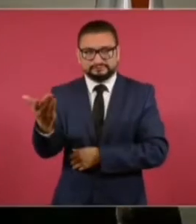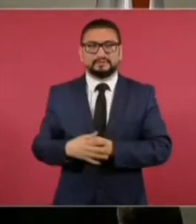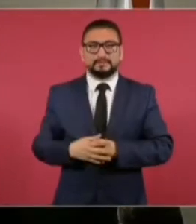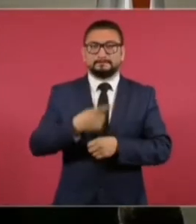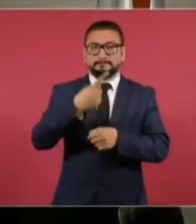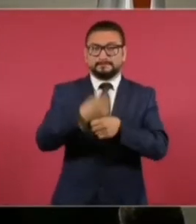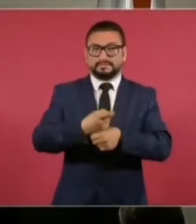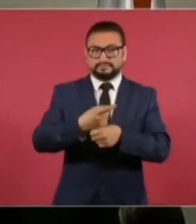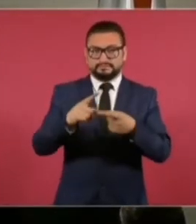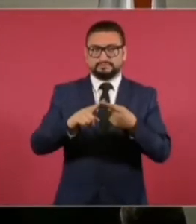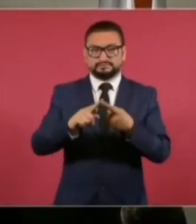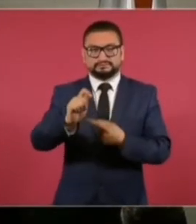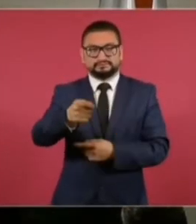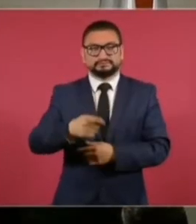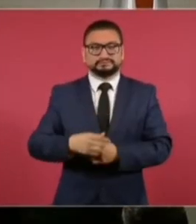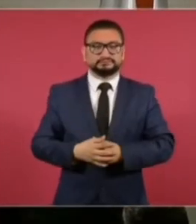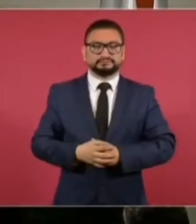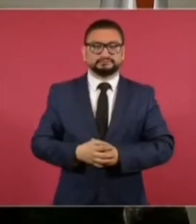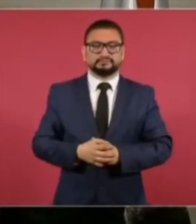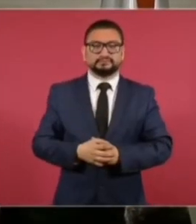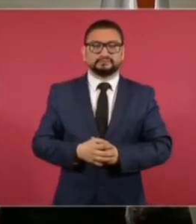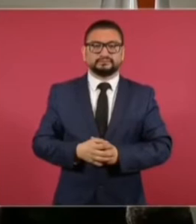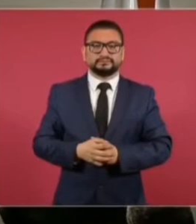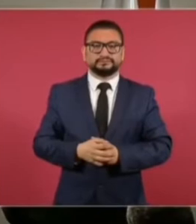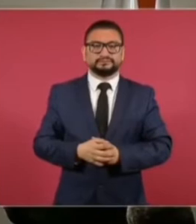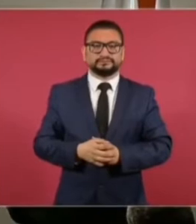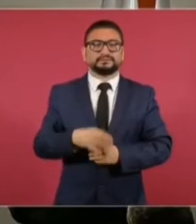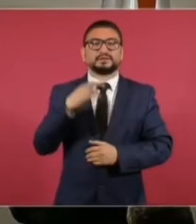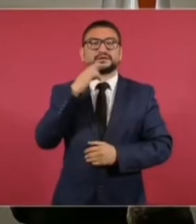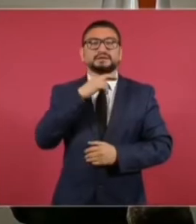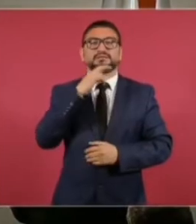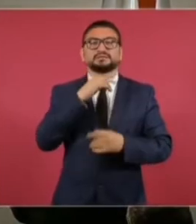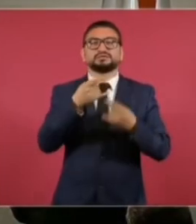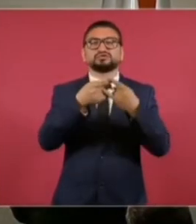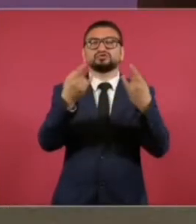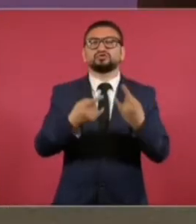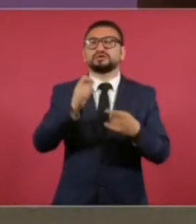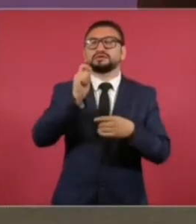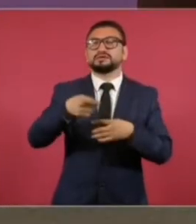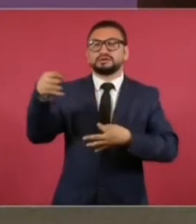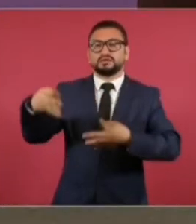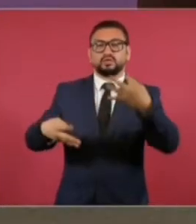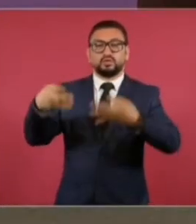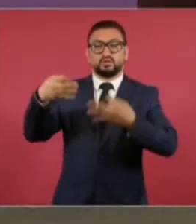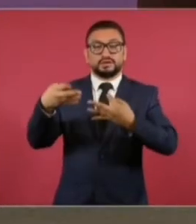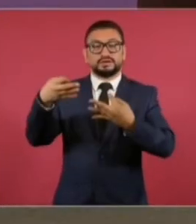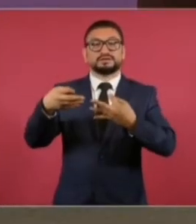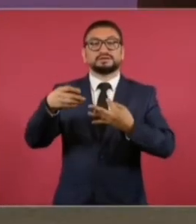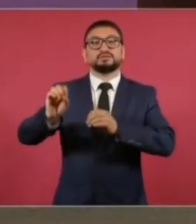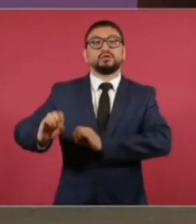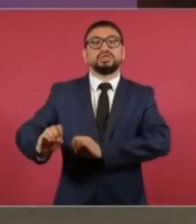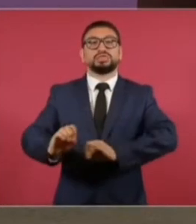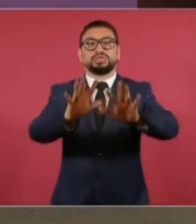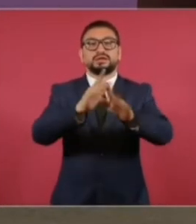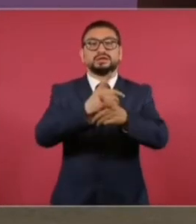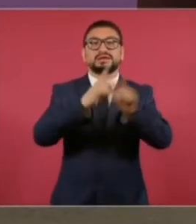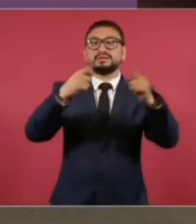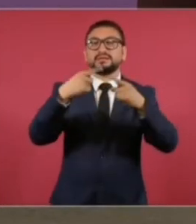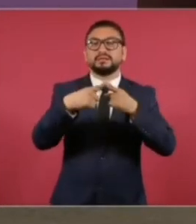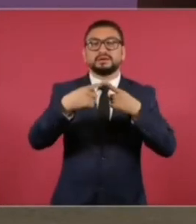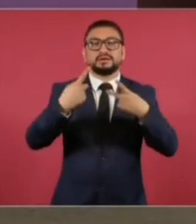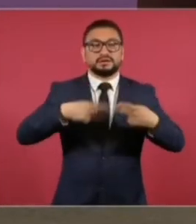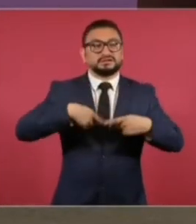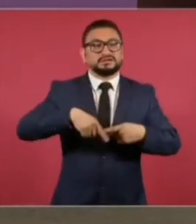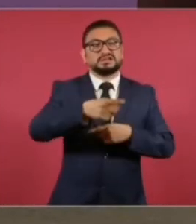primera. Mira, rápidamente, estos son los casos de jueces que otorgaron libertad a delincuentes